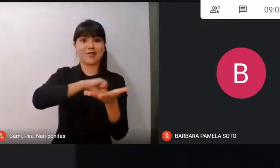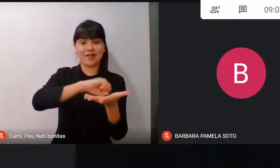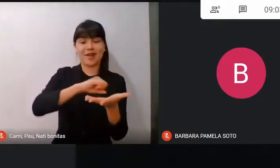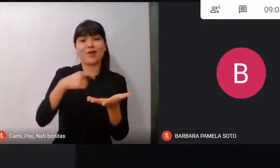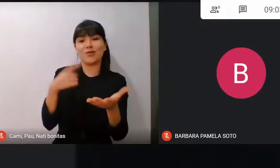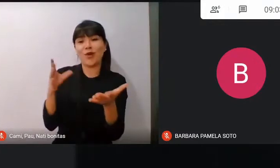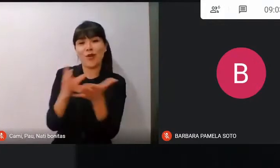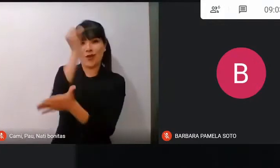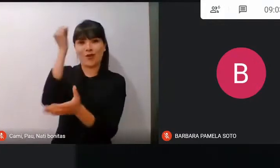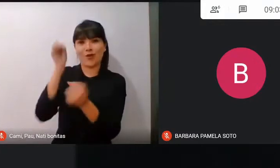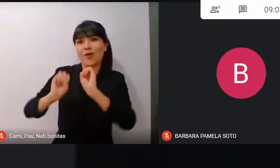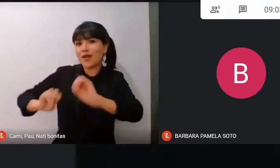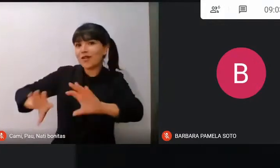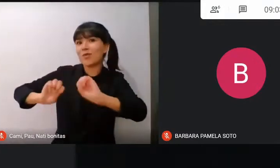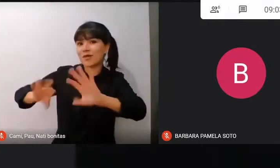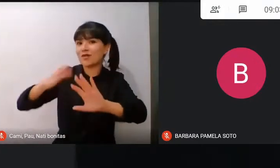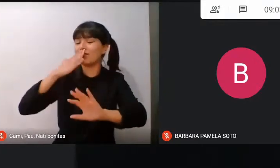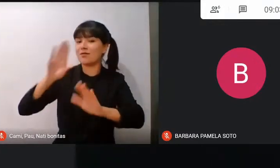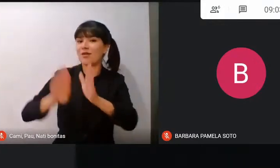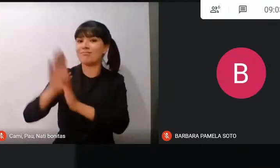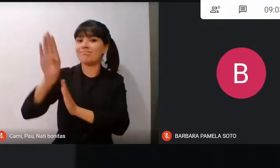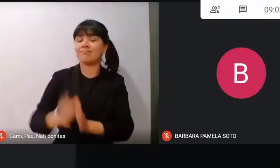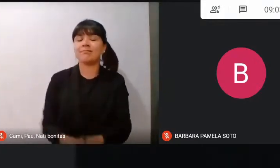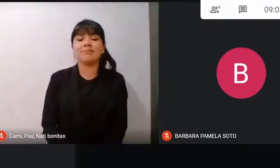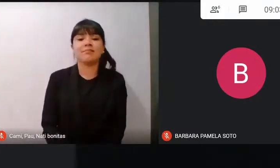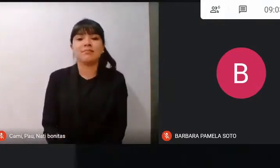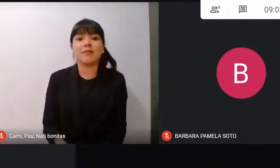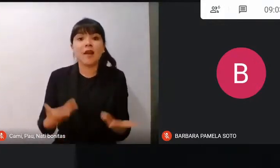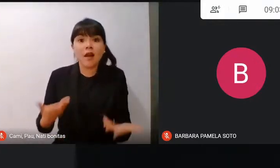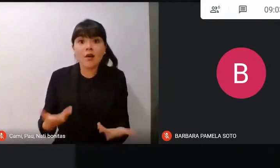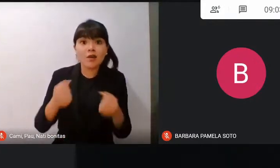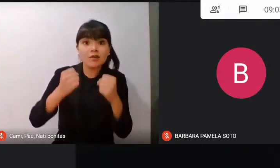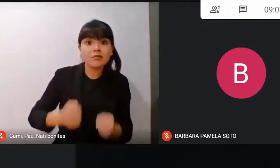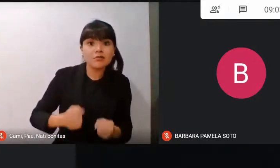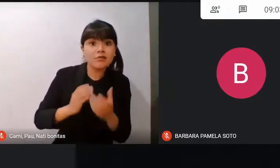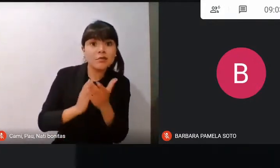Estamos en condiciones de comenzar.